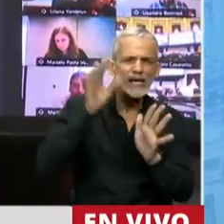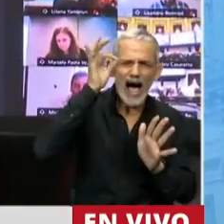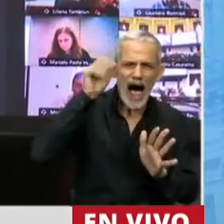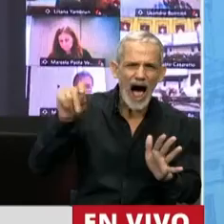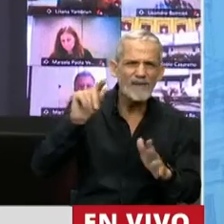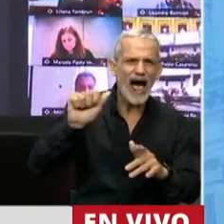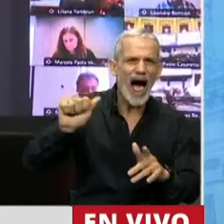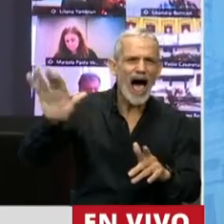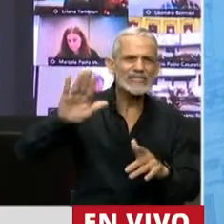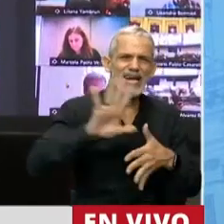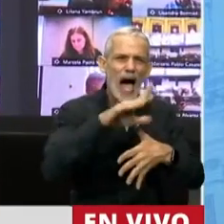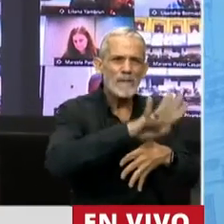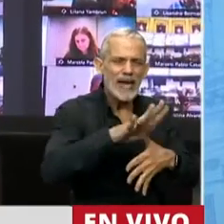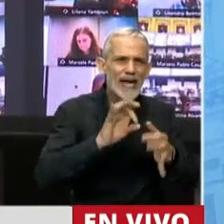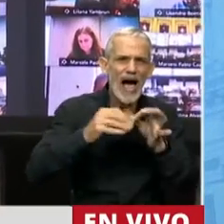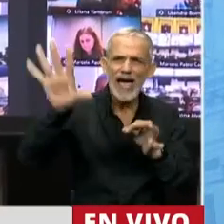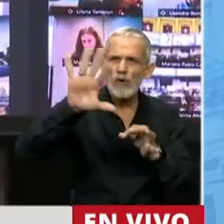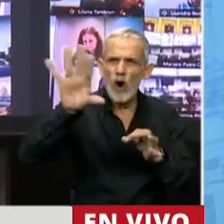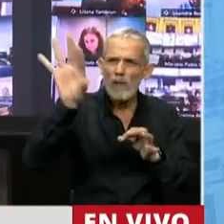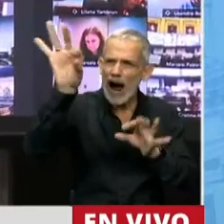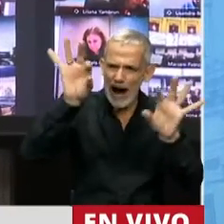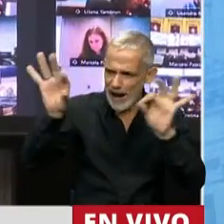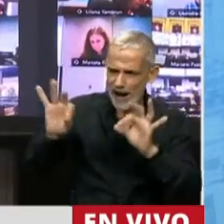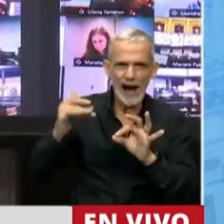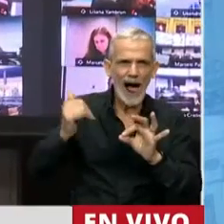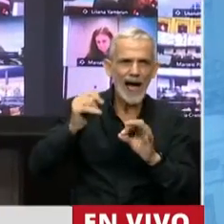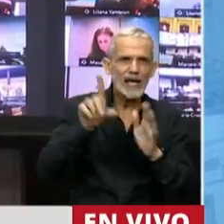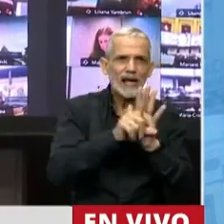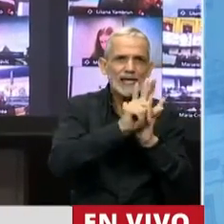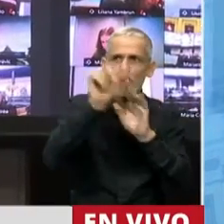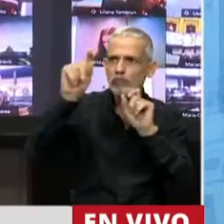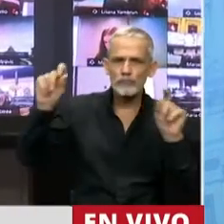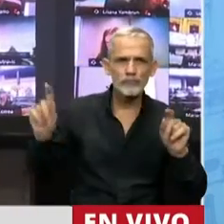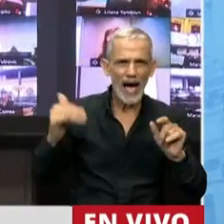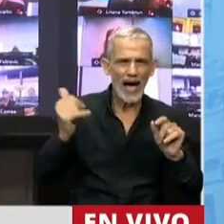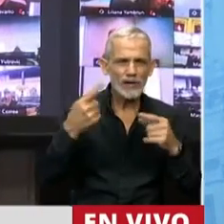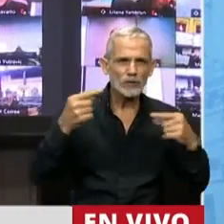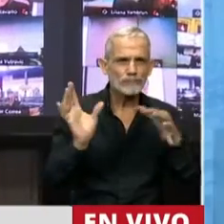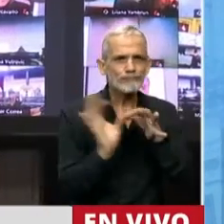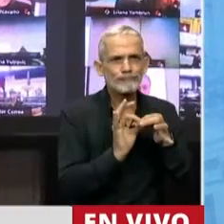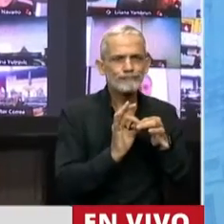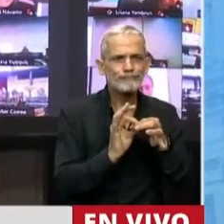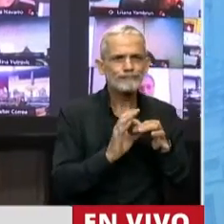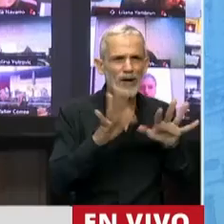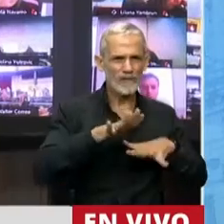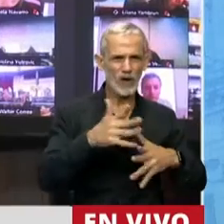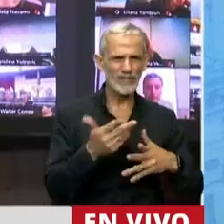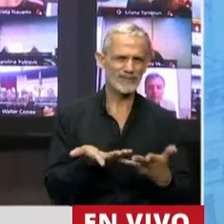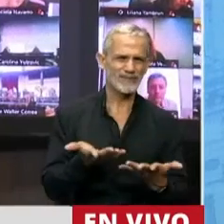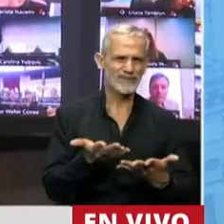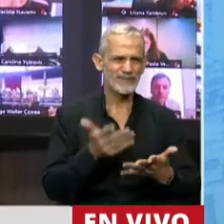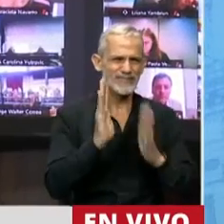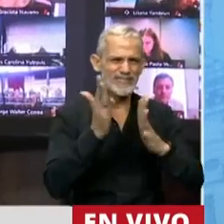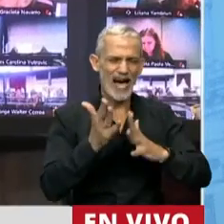Asia, América, Europa contenían cuestiones vinculadas. Porque, reitero,